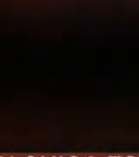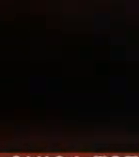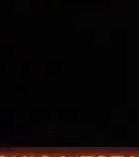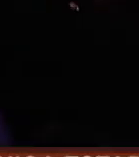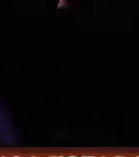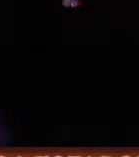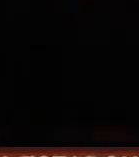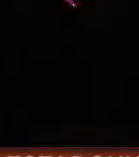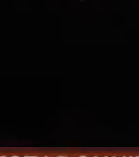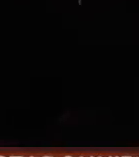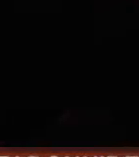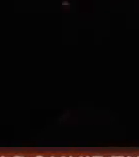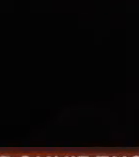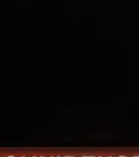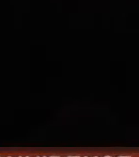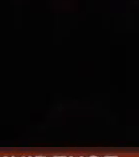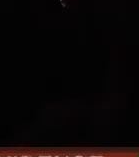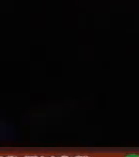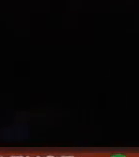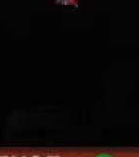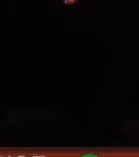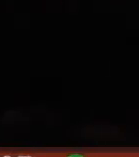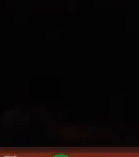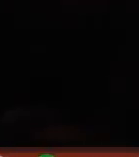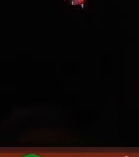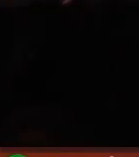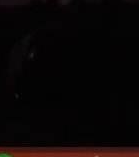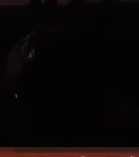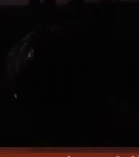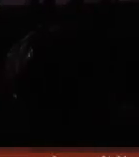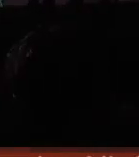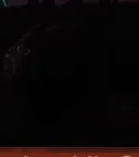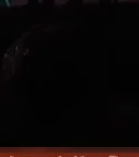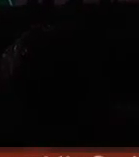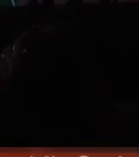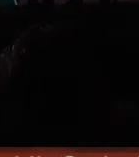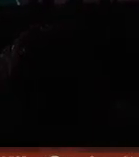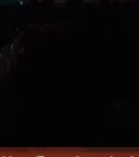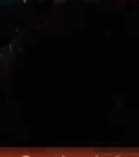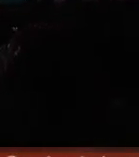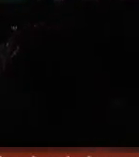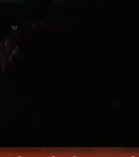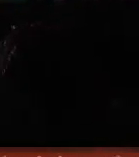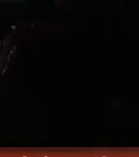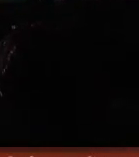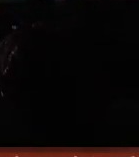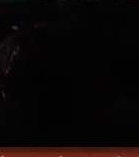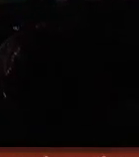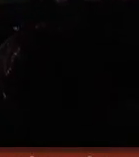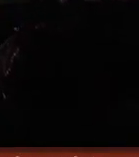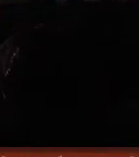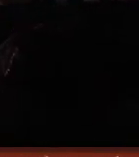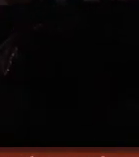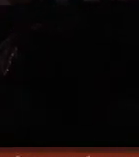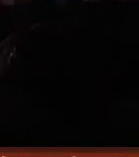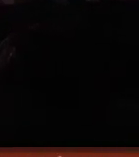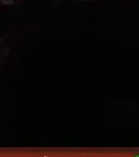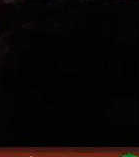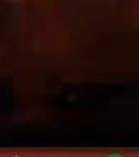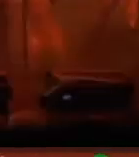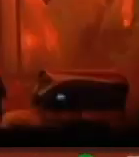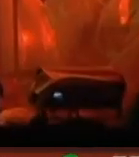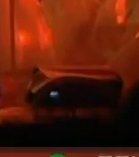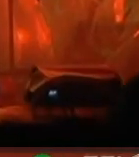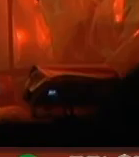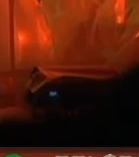El fundador de la legendaria banda Pink Floyd provocó que tres generaciones de mexicanos se movilizaran a la principal plaza pública